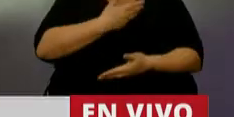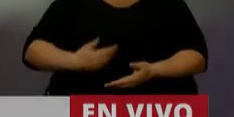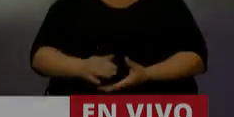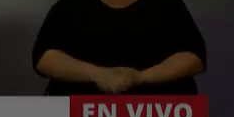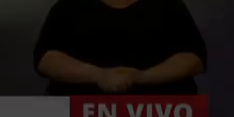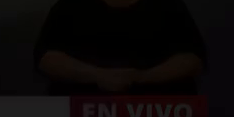Presidente. Gracias, diputado.